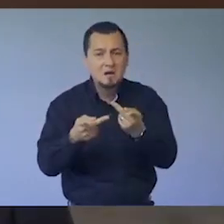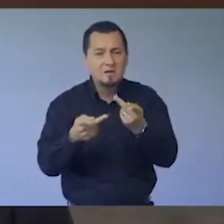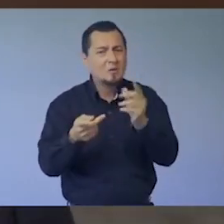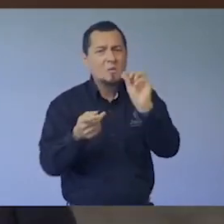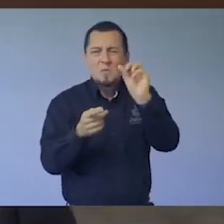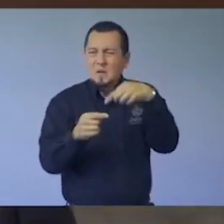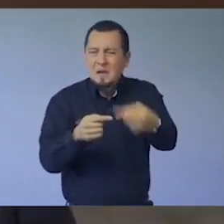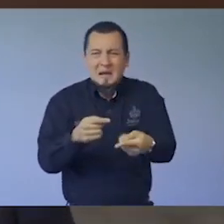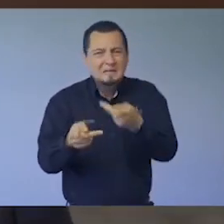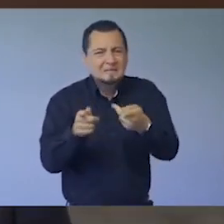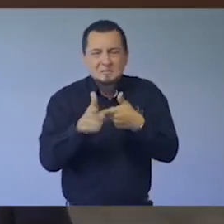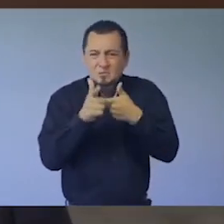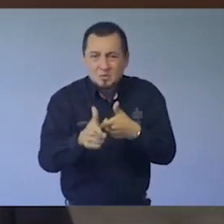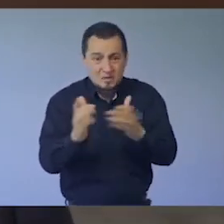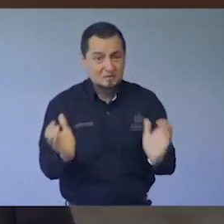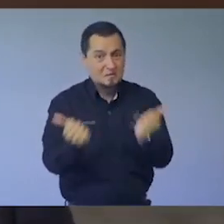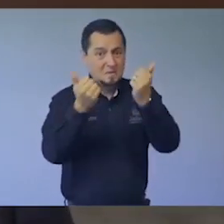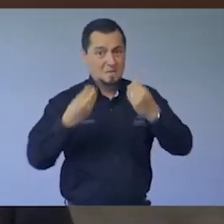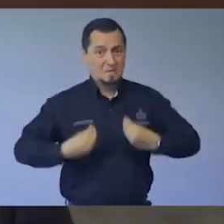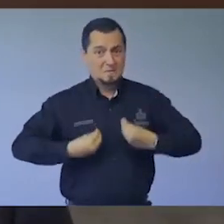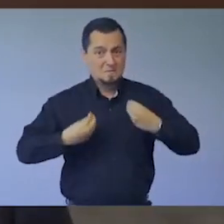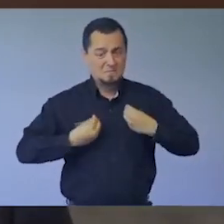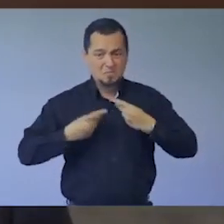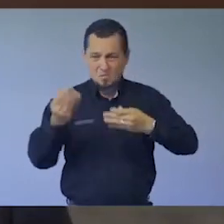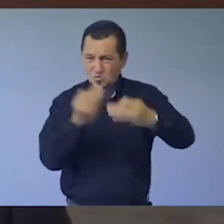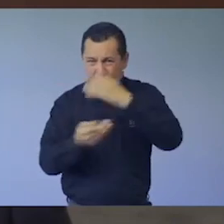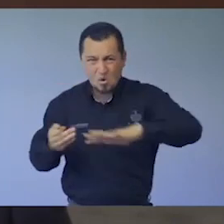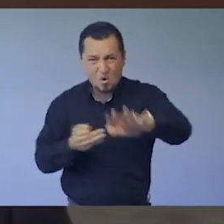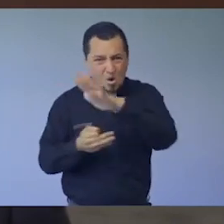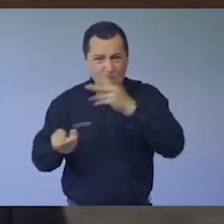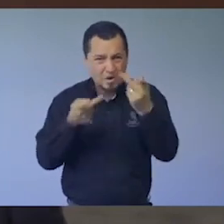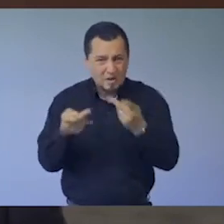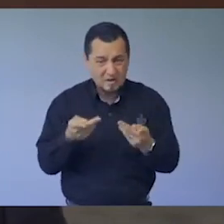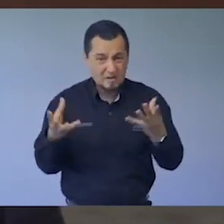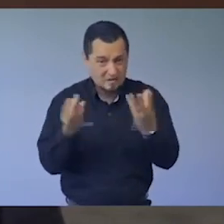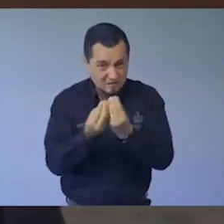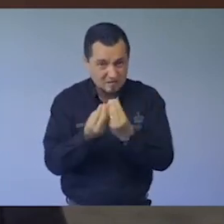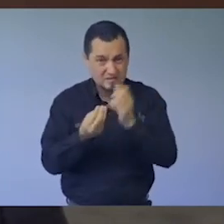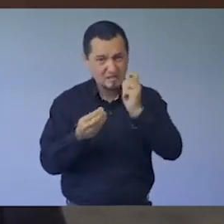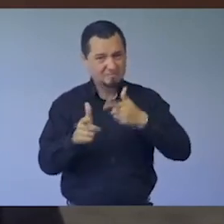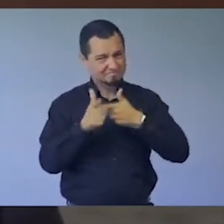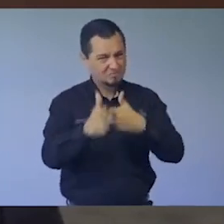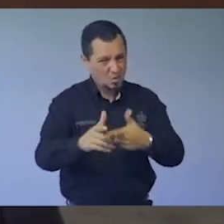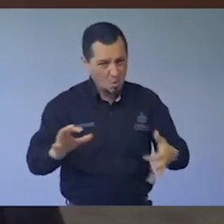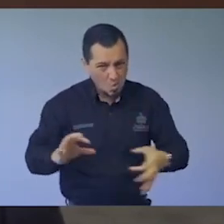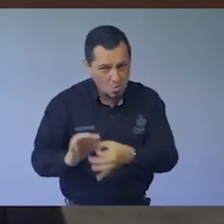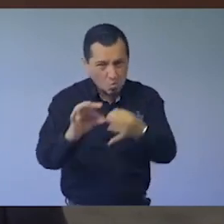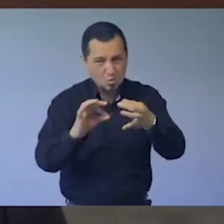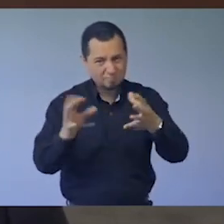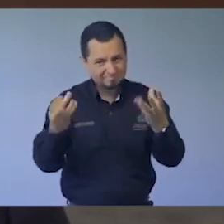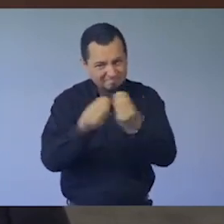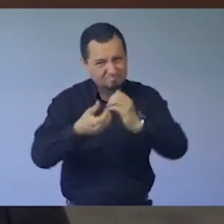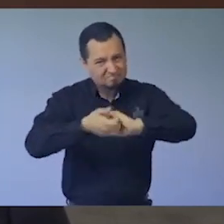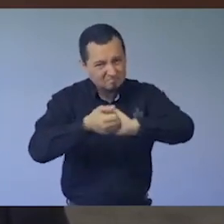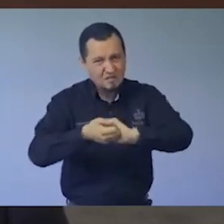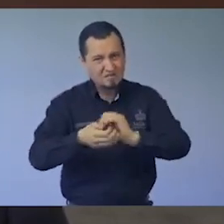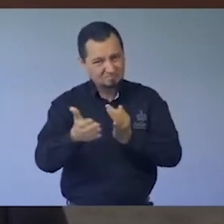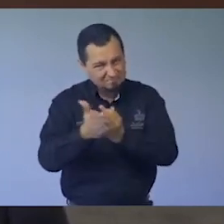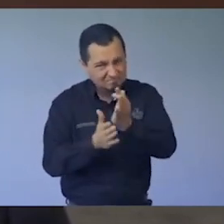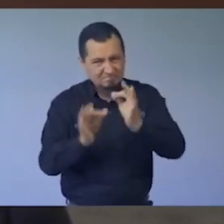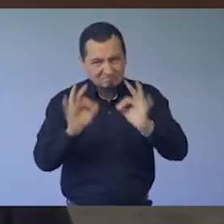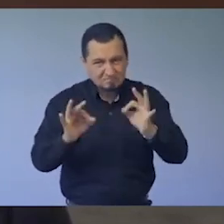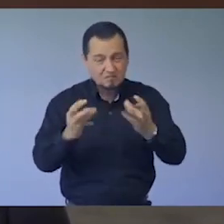Viene el apretón final. Podemos salvar muchas vidas. Vamos poniendo todo lo que está a nuestro alcance. Hagámoslo juntos, solidarios,